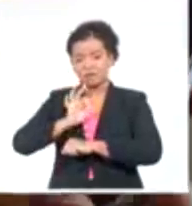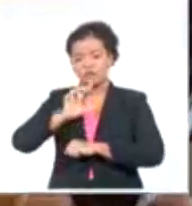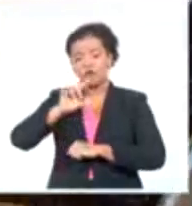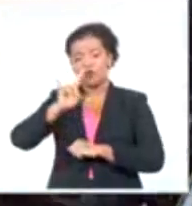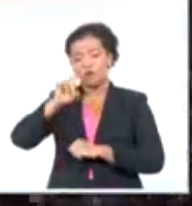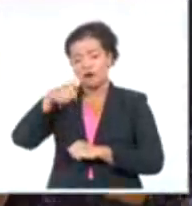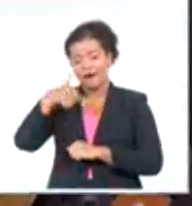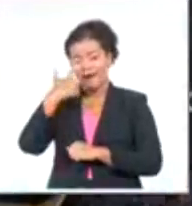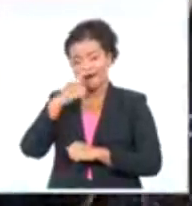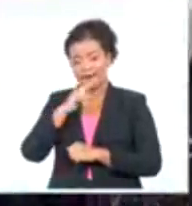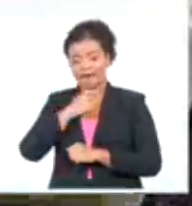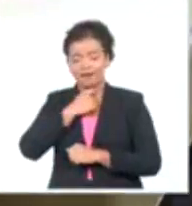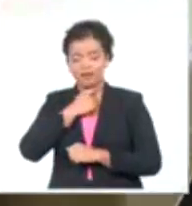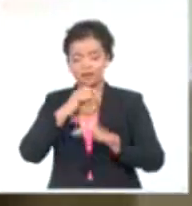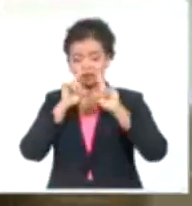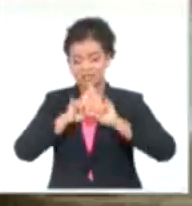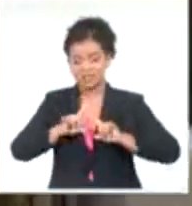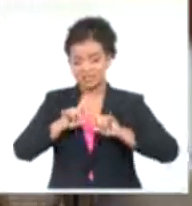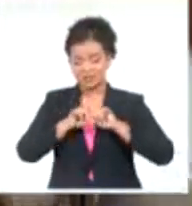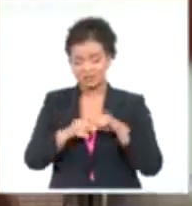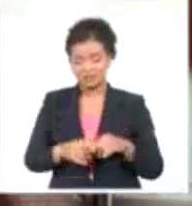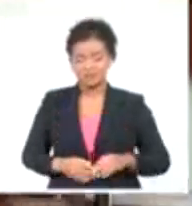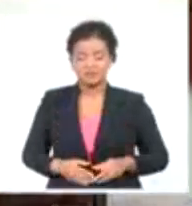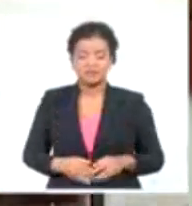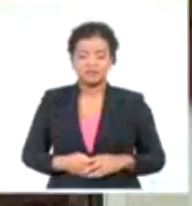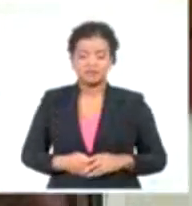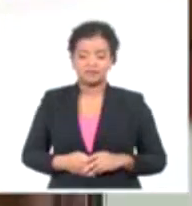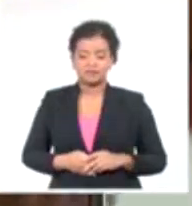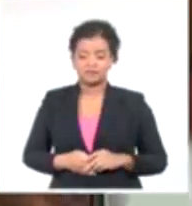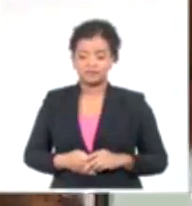Valia Marquinez Sam, Sistema Informativo de la Televisión Cubana.